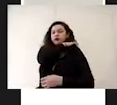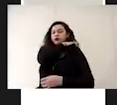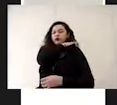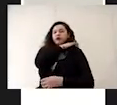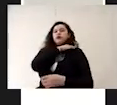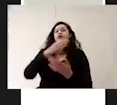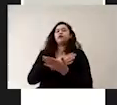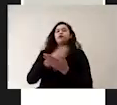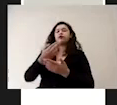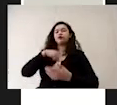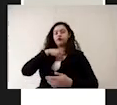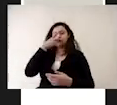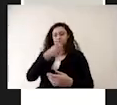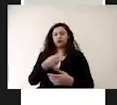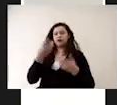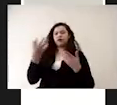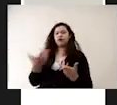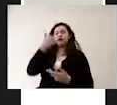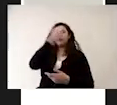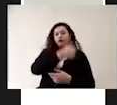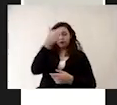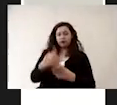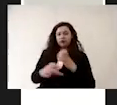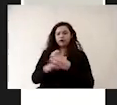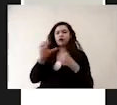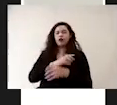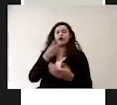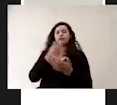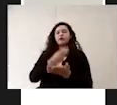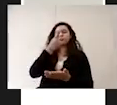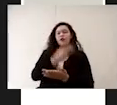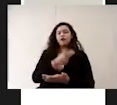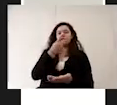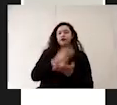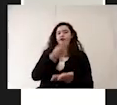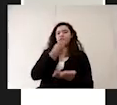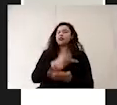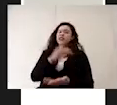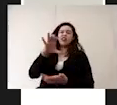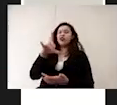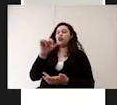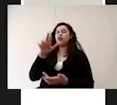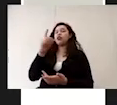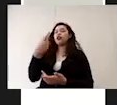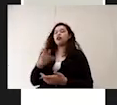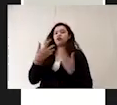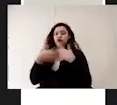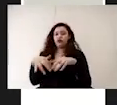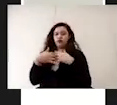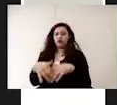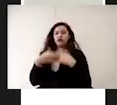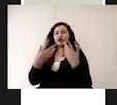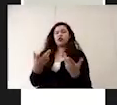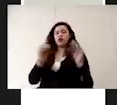les acabo de comentar cada producto o cada plata coloidal dependiendo de la fábrica en la que haya sido